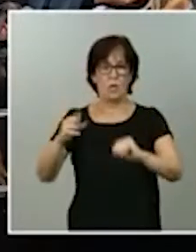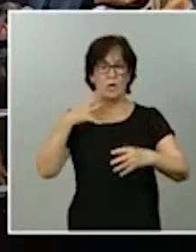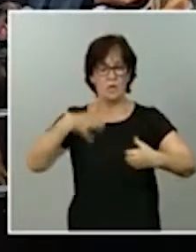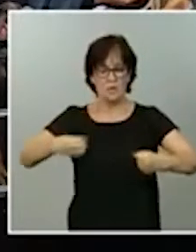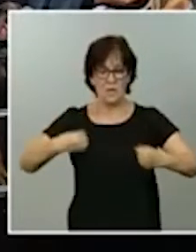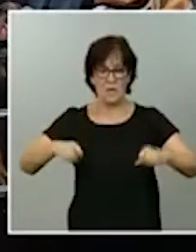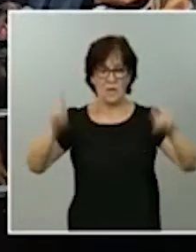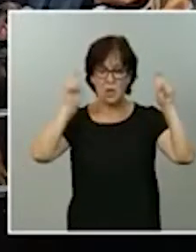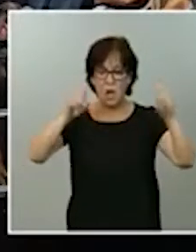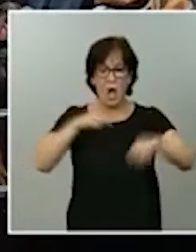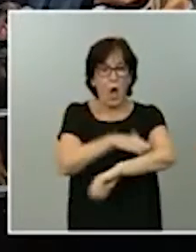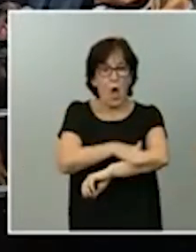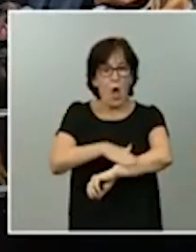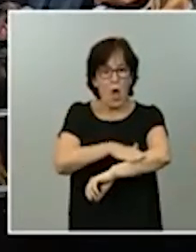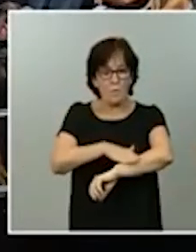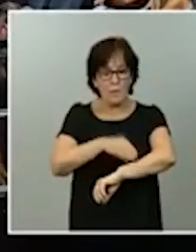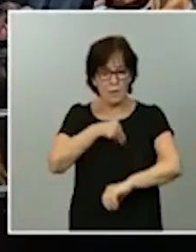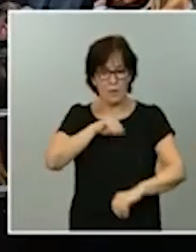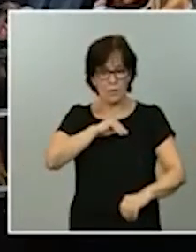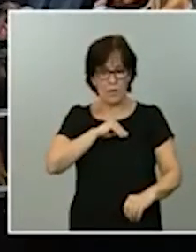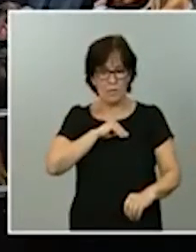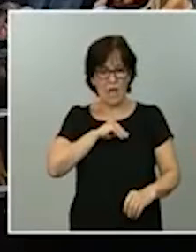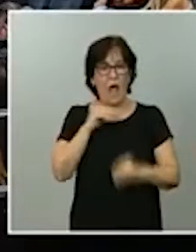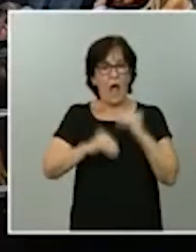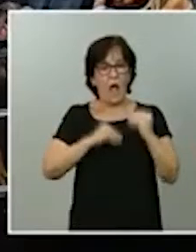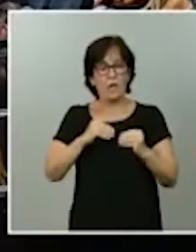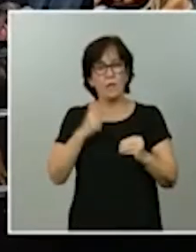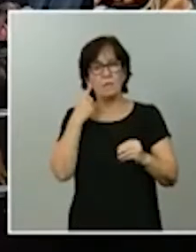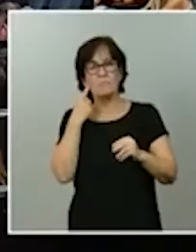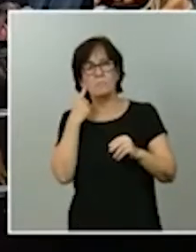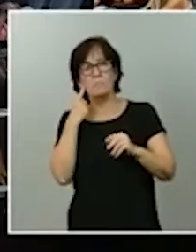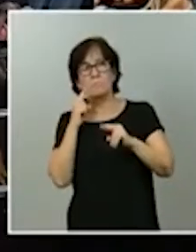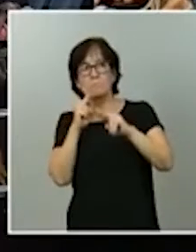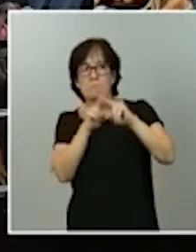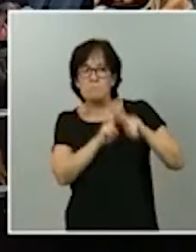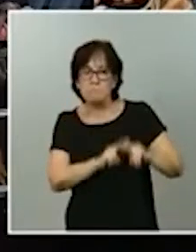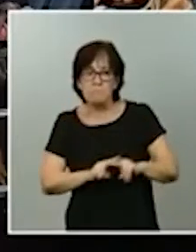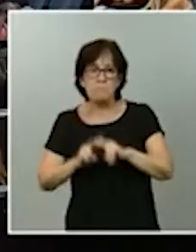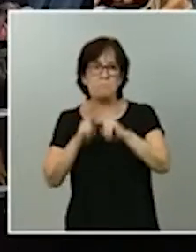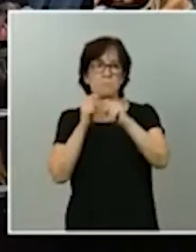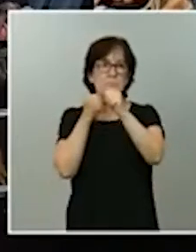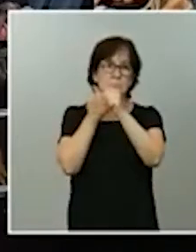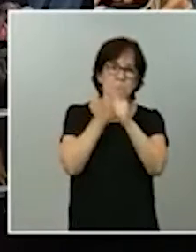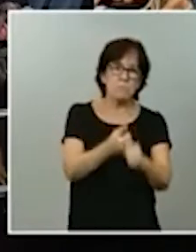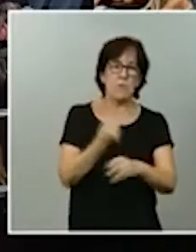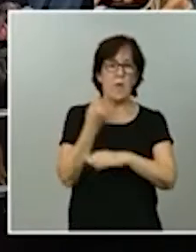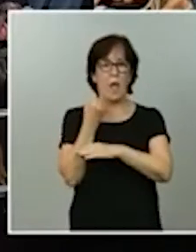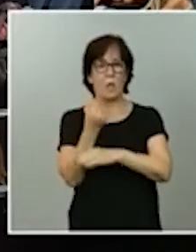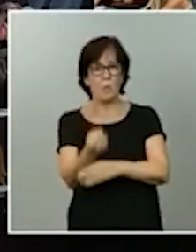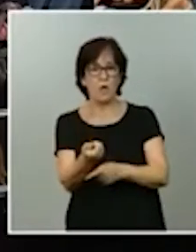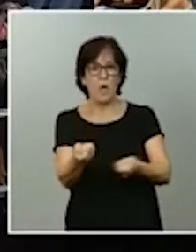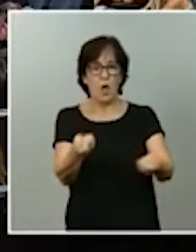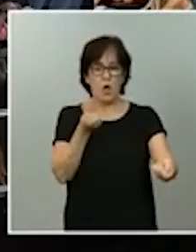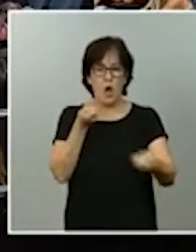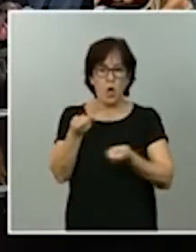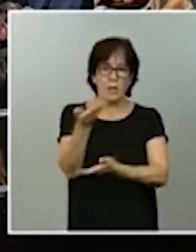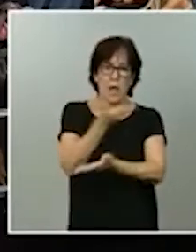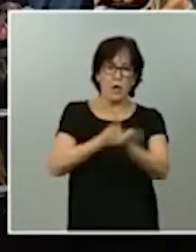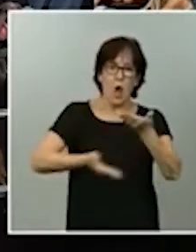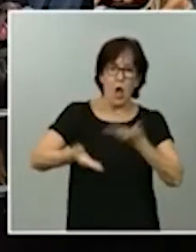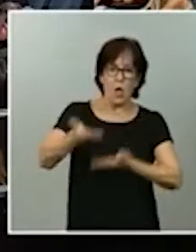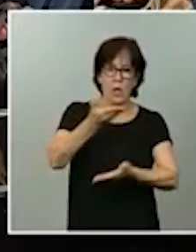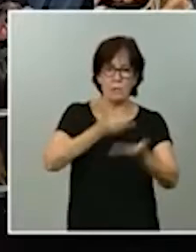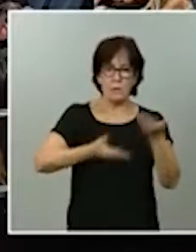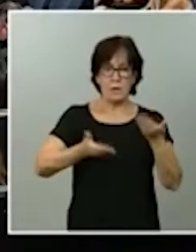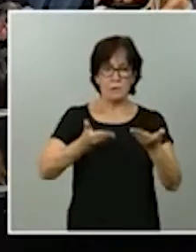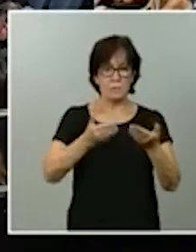lo que está haciendo y lo que debe es supervisar, apoyar, coordinar, cooperar, en definitiva, que son las palabras que